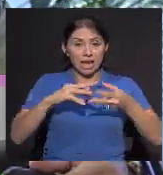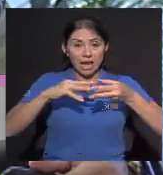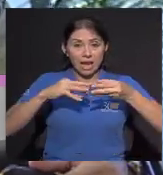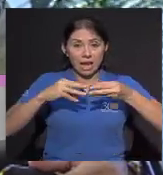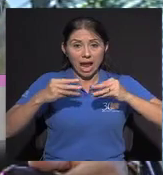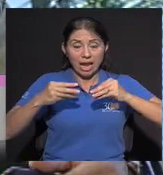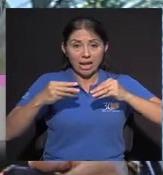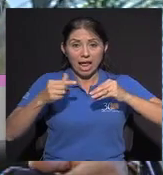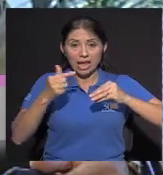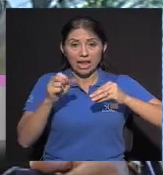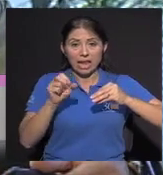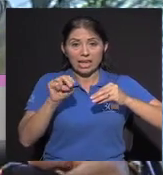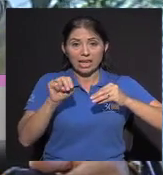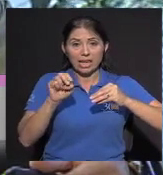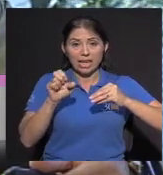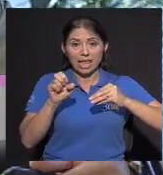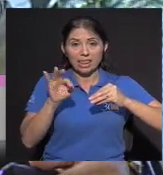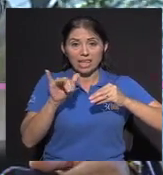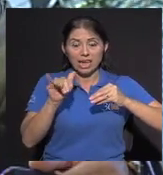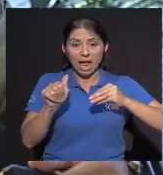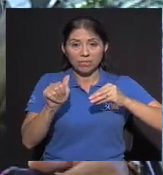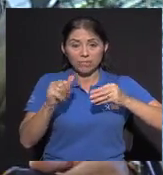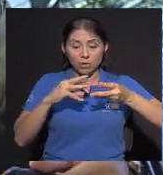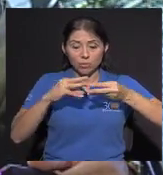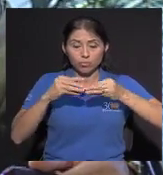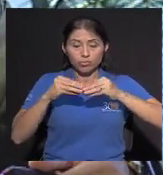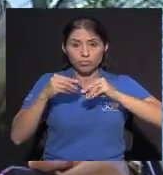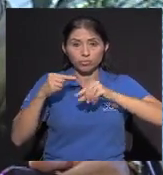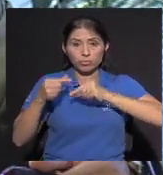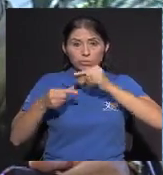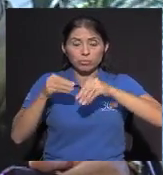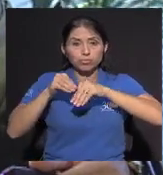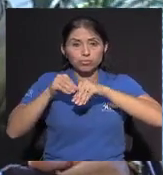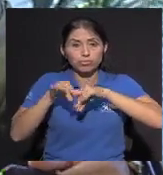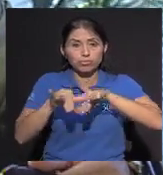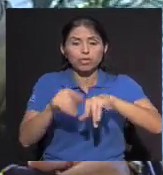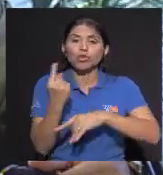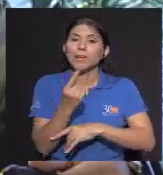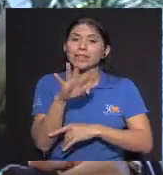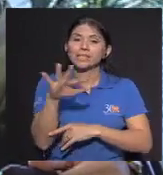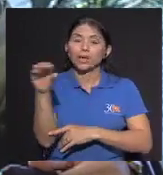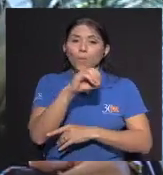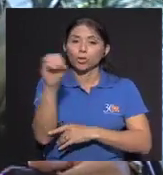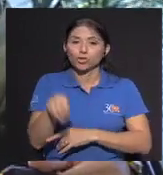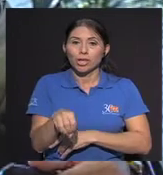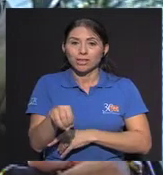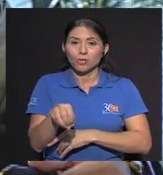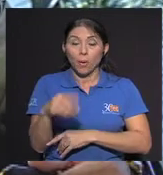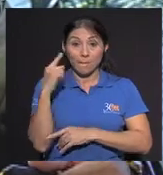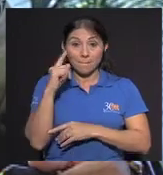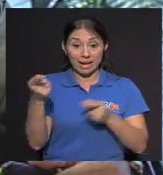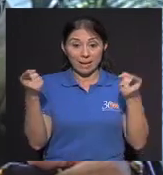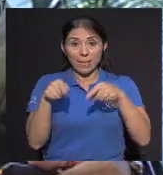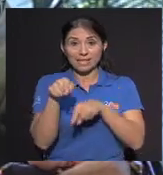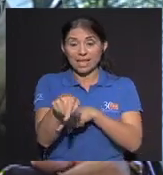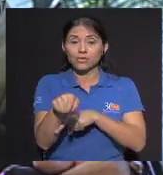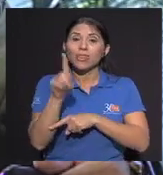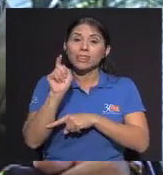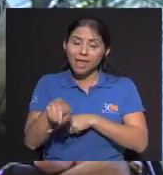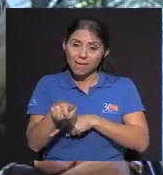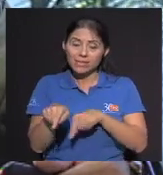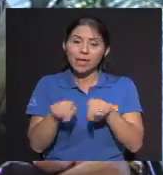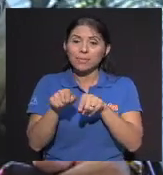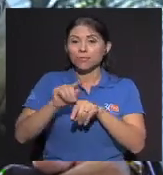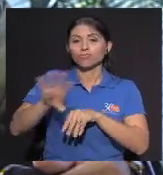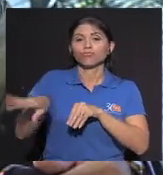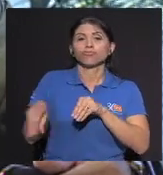la carga genética Va a incidir en esa enfermedad Prácticamente para que la genética Se manifieste Tiene que haber